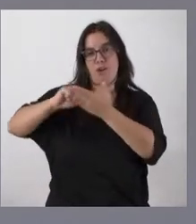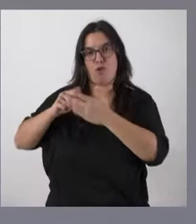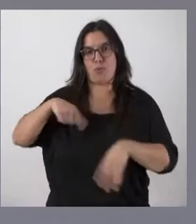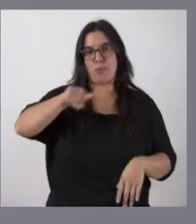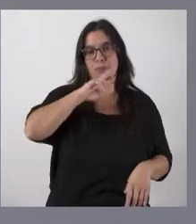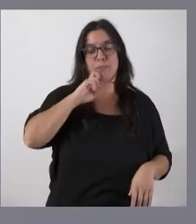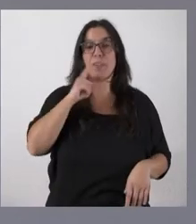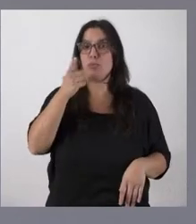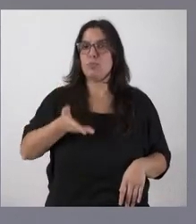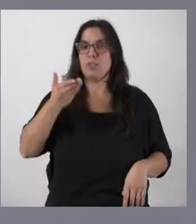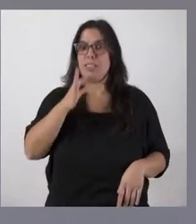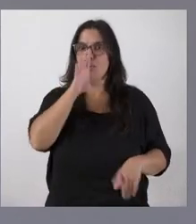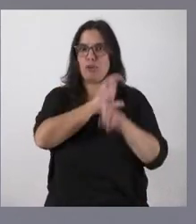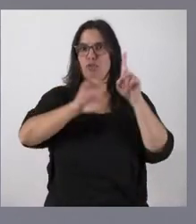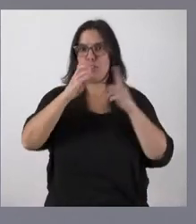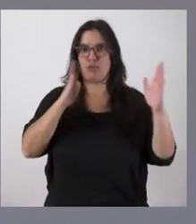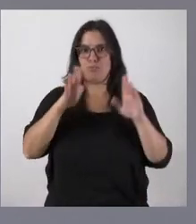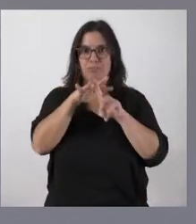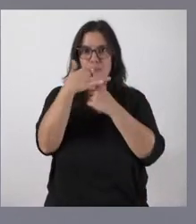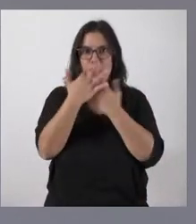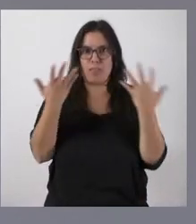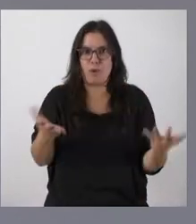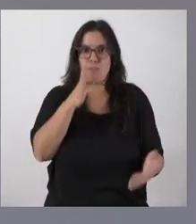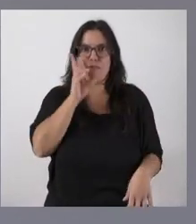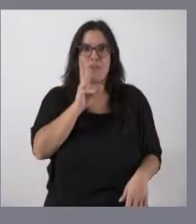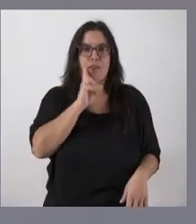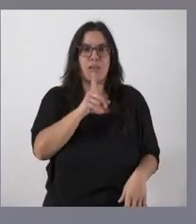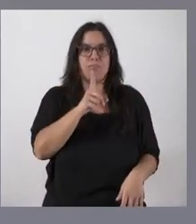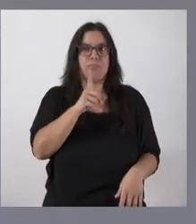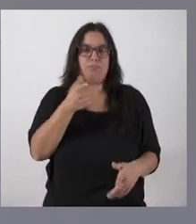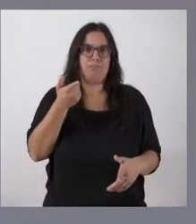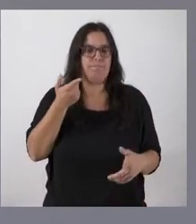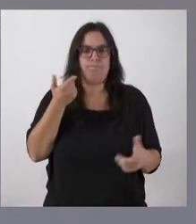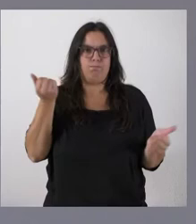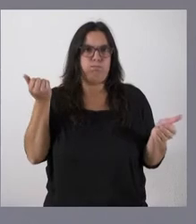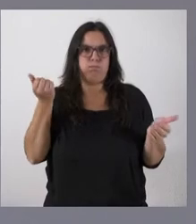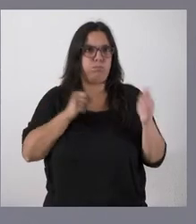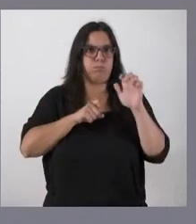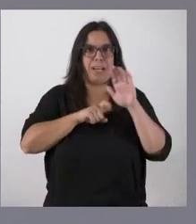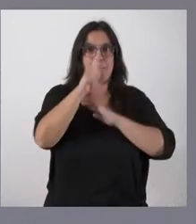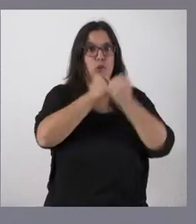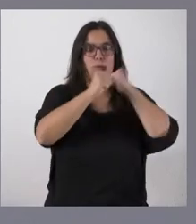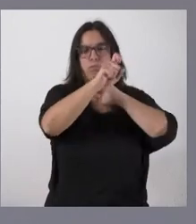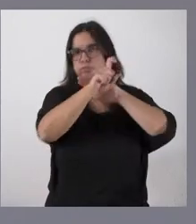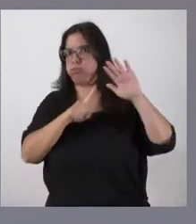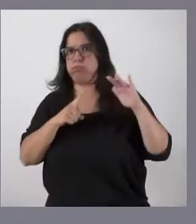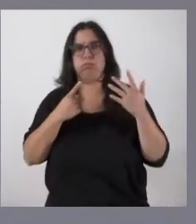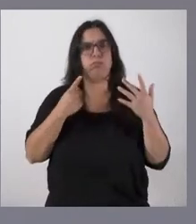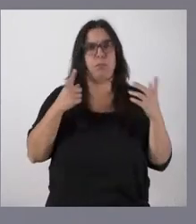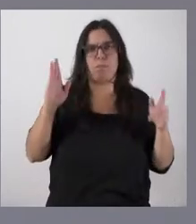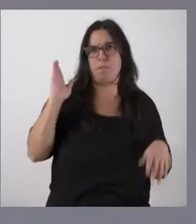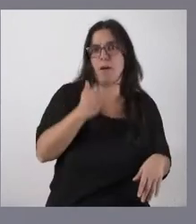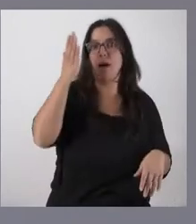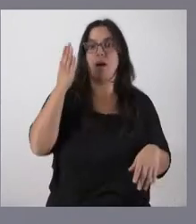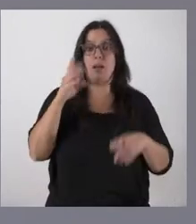vivimos donde estamos viendo cómo se ha deteriorado de una forma muy rápida el crecimiento económico y cómo, lógicamente,